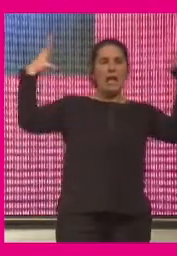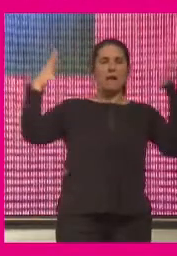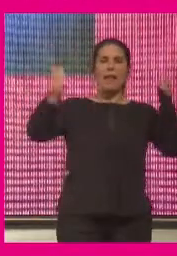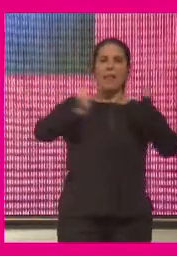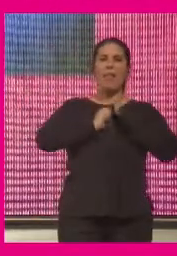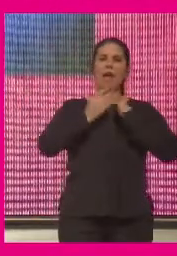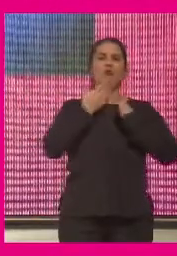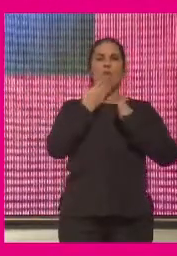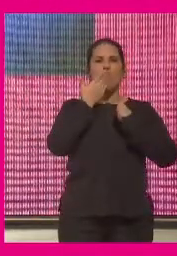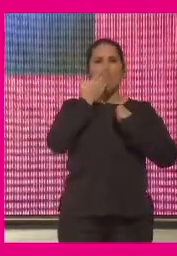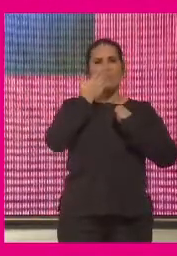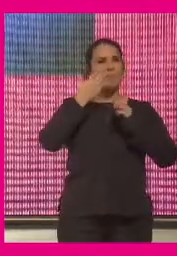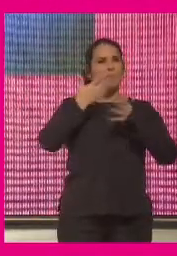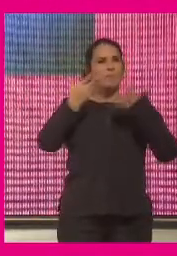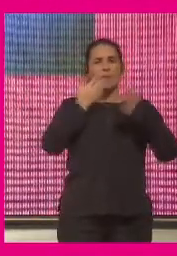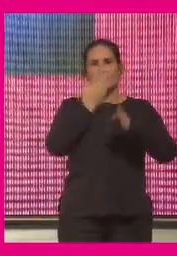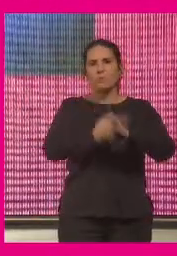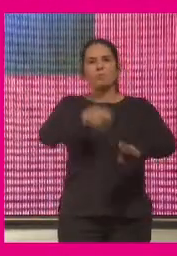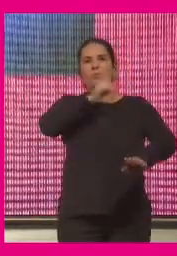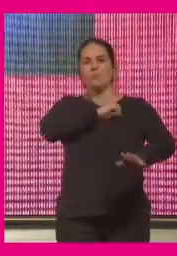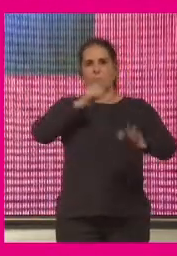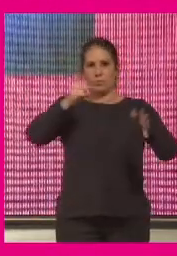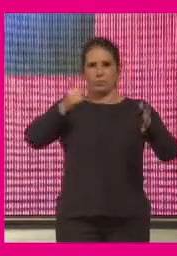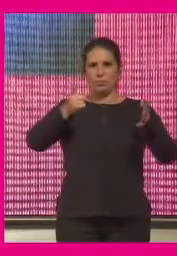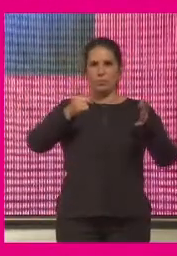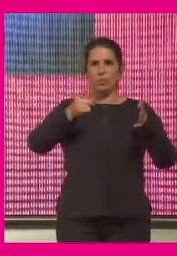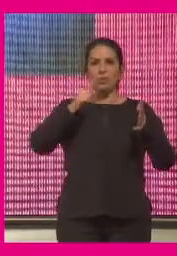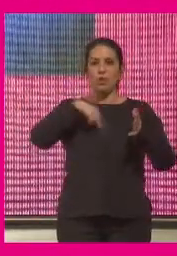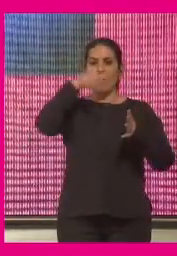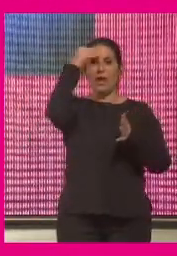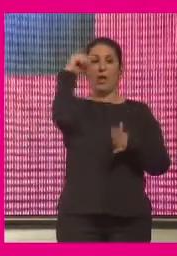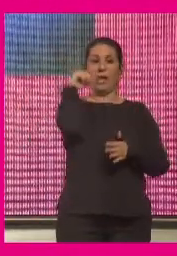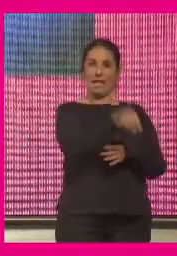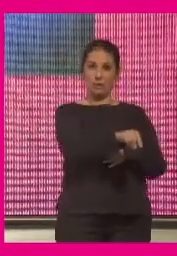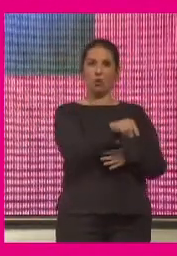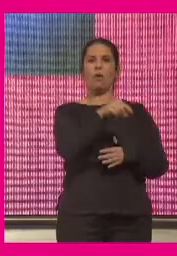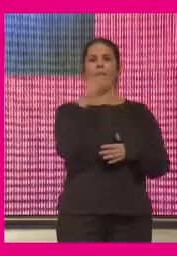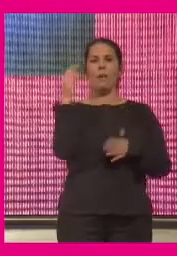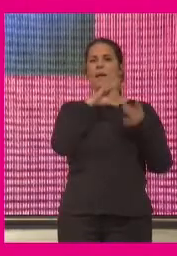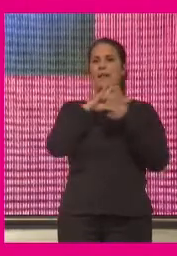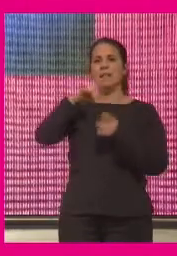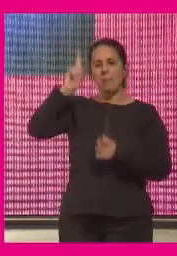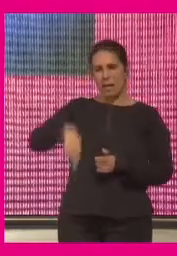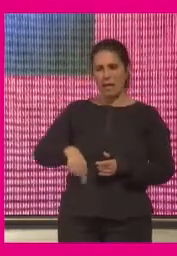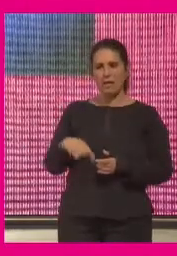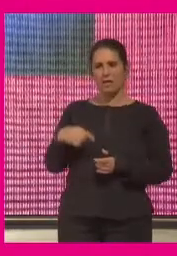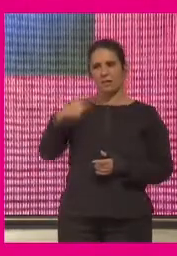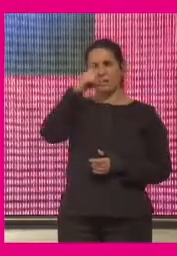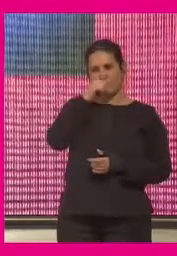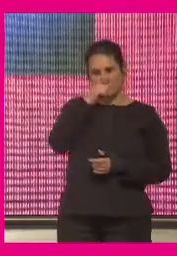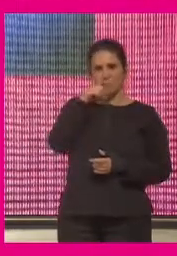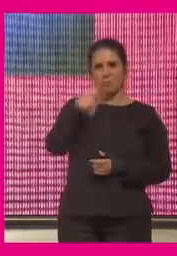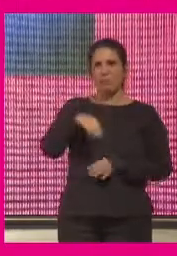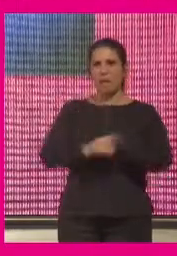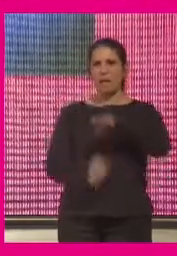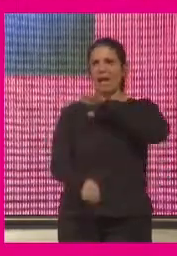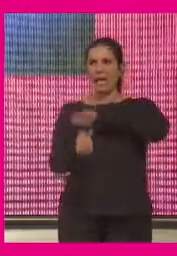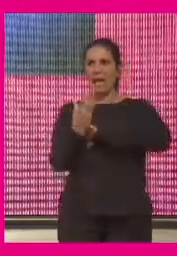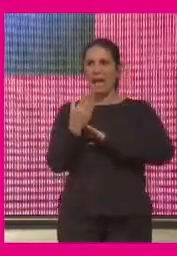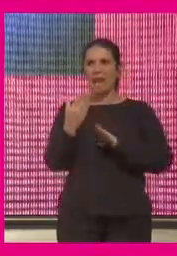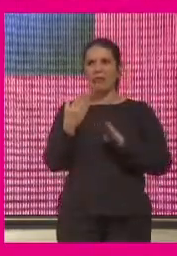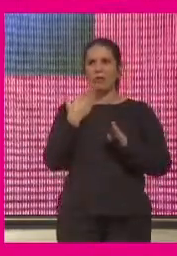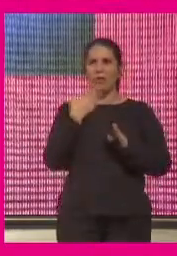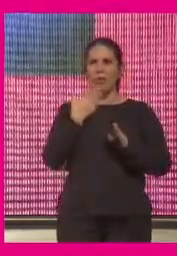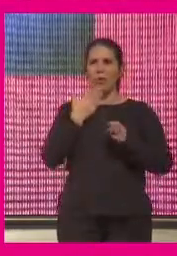una sobrenaturaleza y eso yo creo que deberíamos tener también presente a la hora de ir generando todo ese